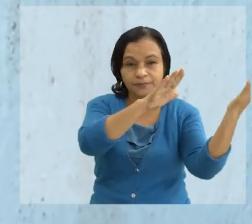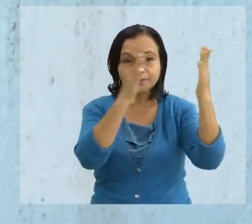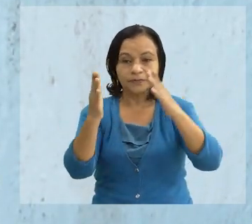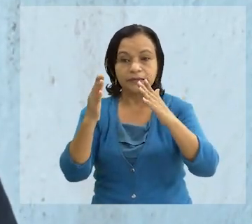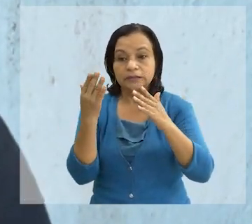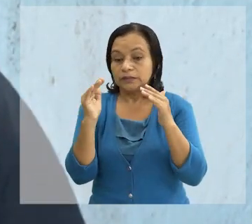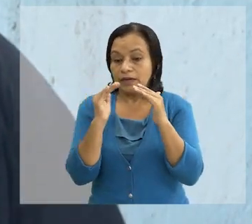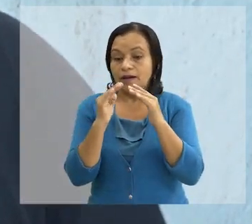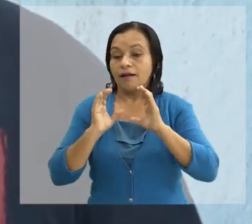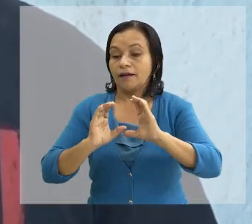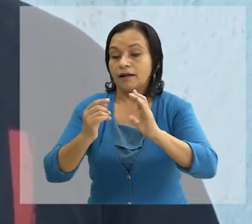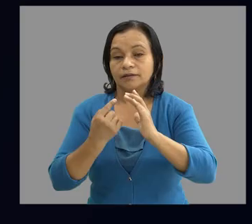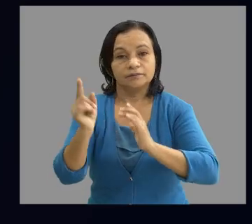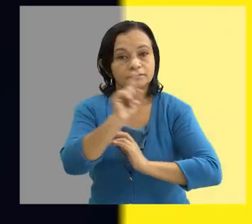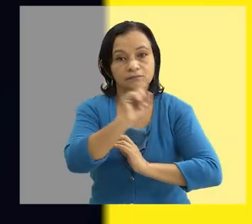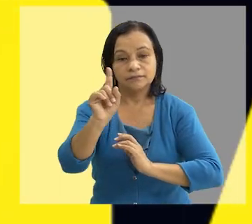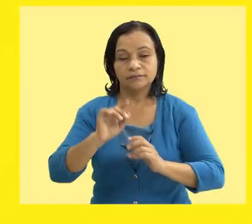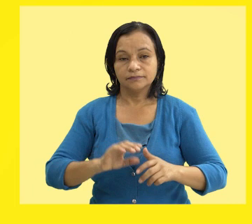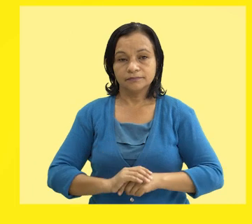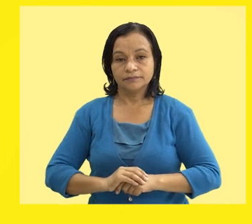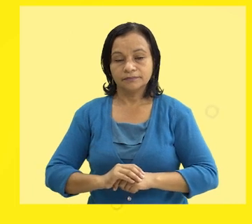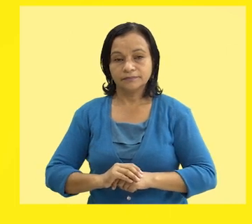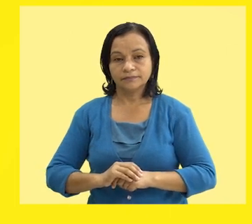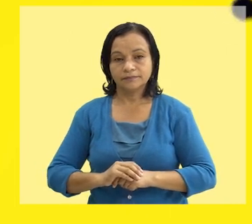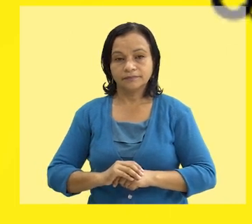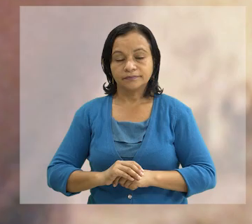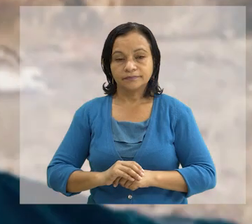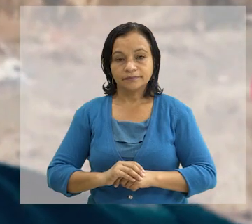evitar salir a la calle. I. I.